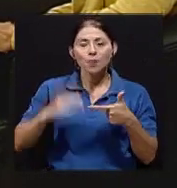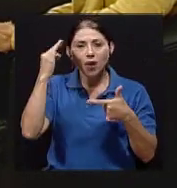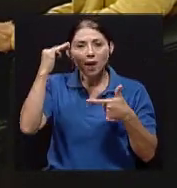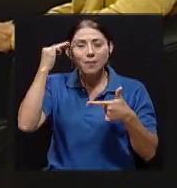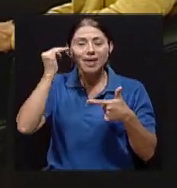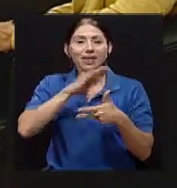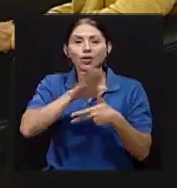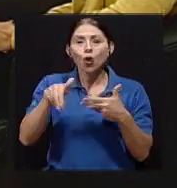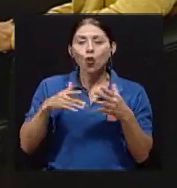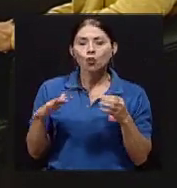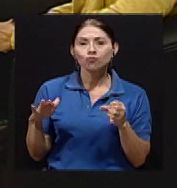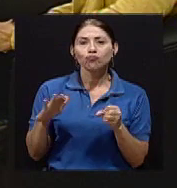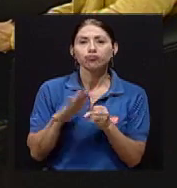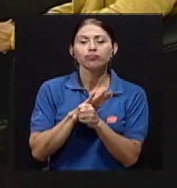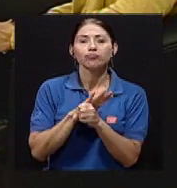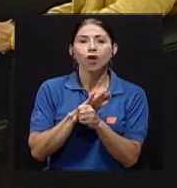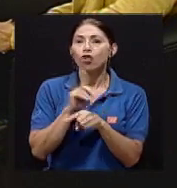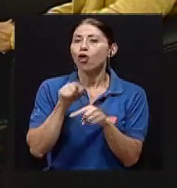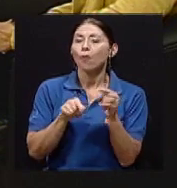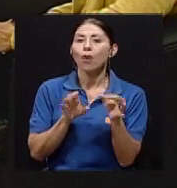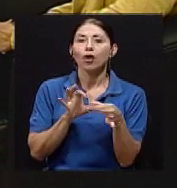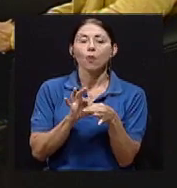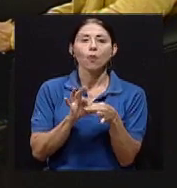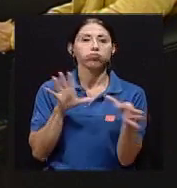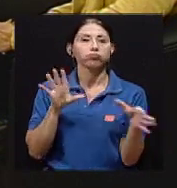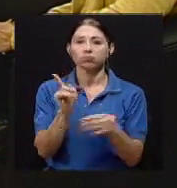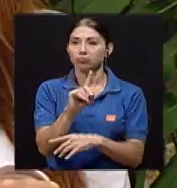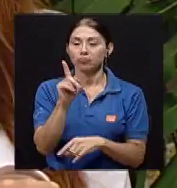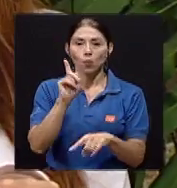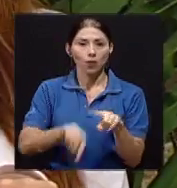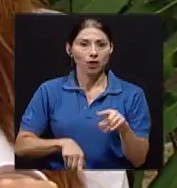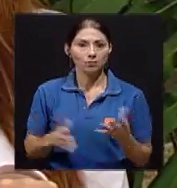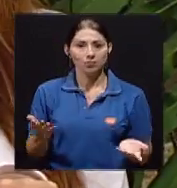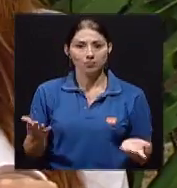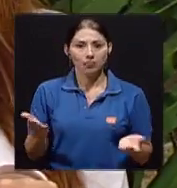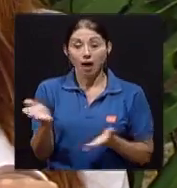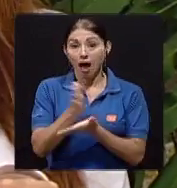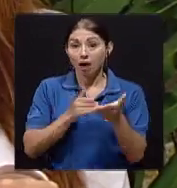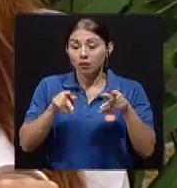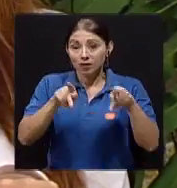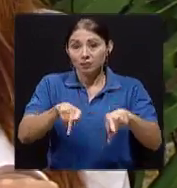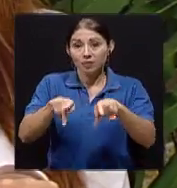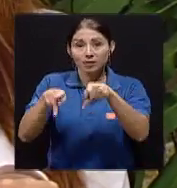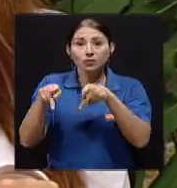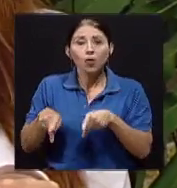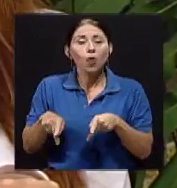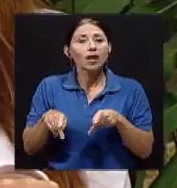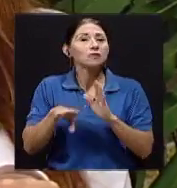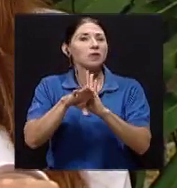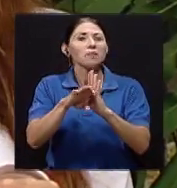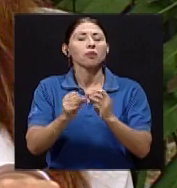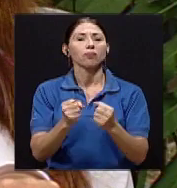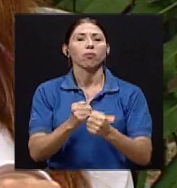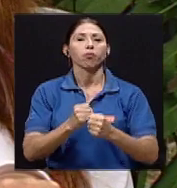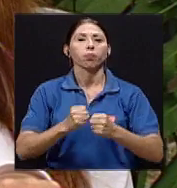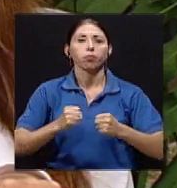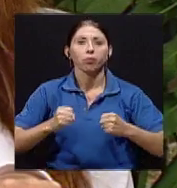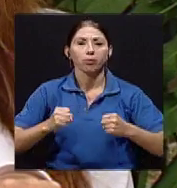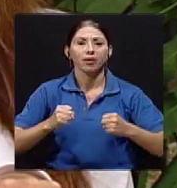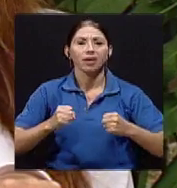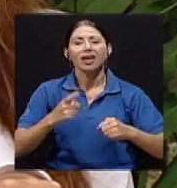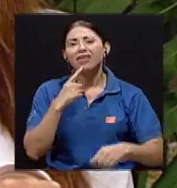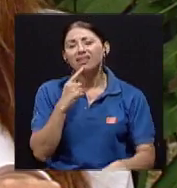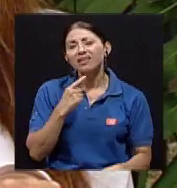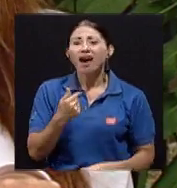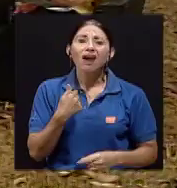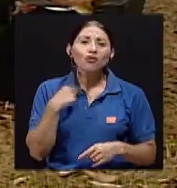es un solo conjunto, no podemos como disociar esas dos partes también. Hay personas que llegan exactamente con sobrepeso y lo que quieren es que yo